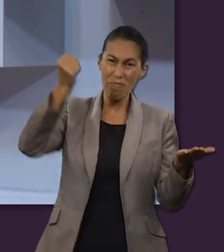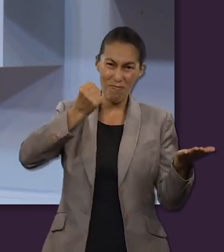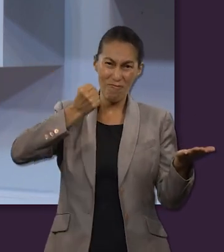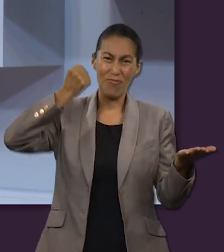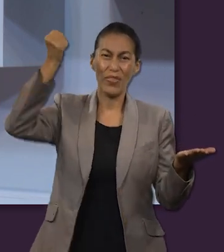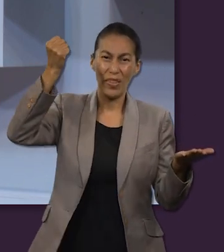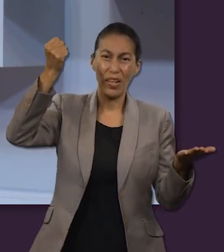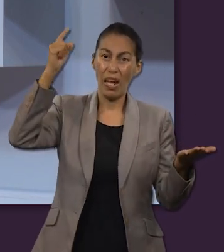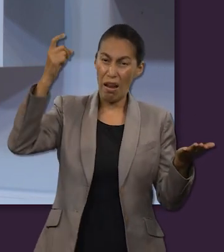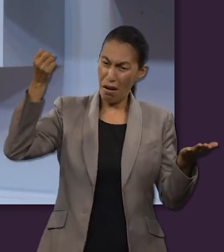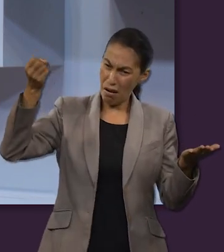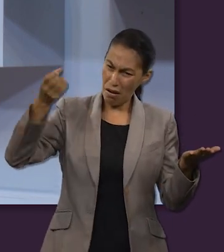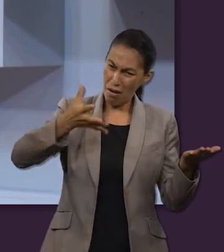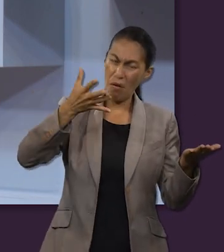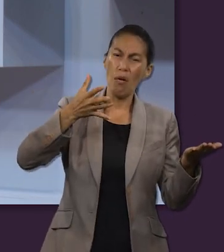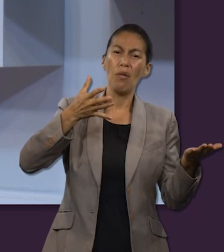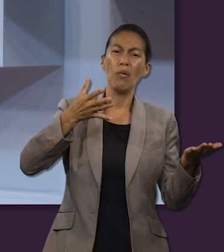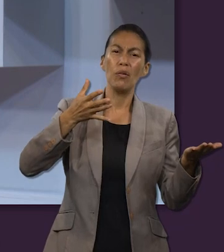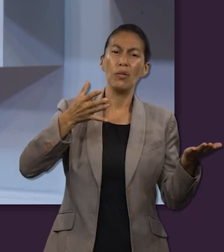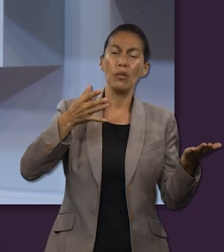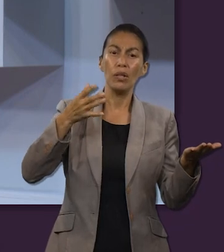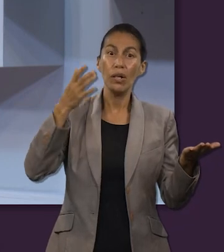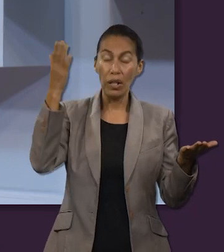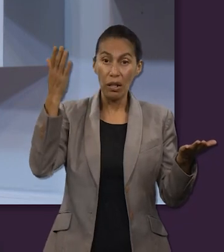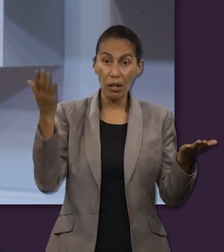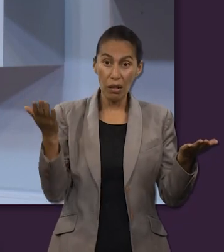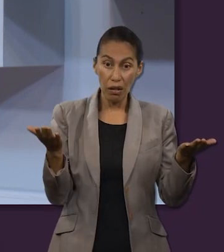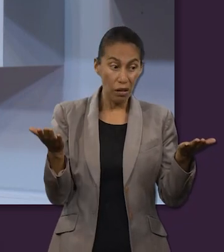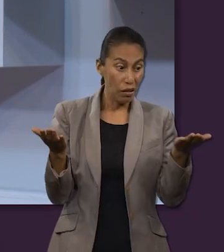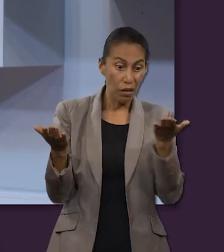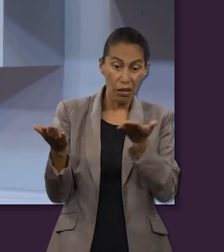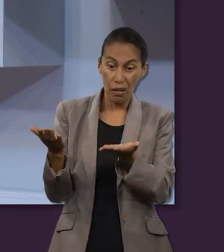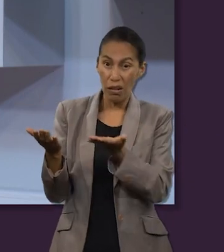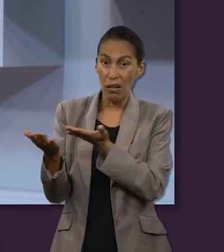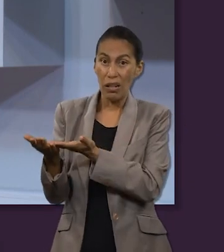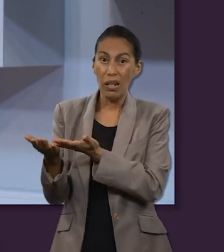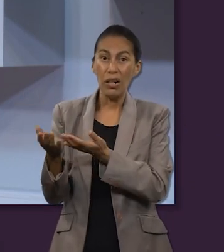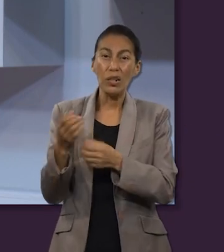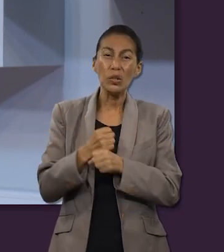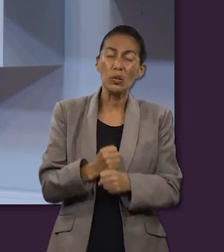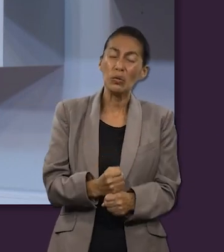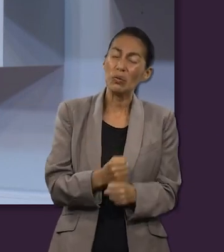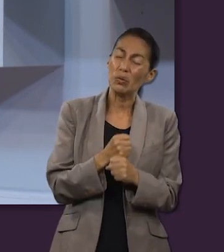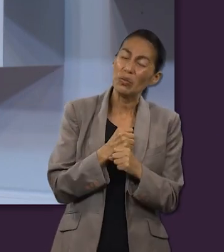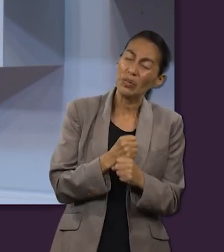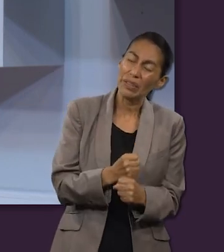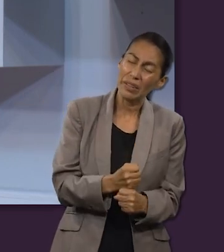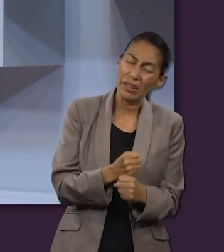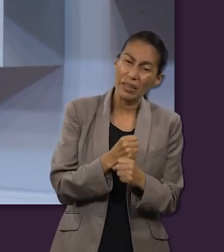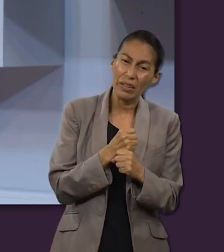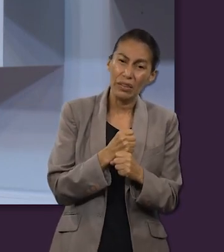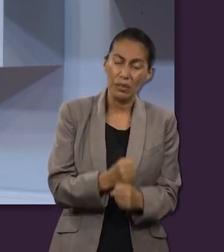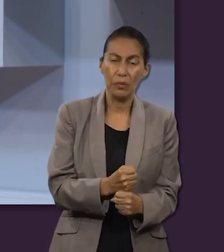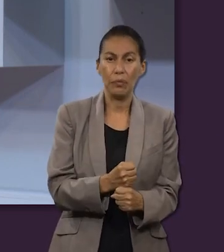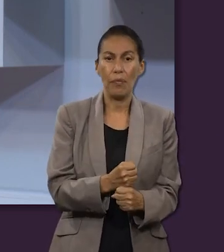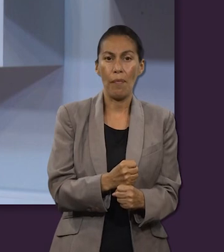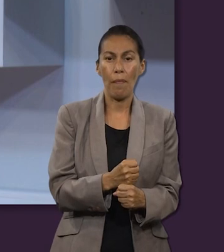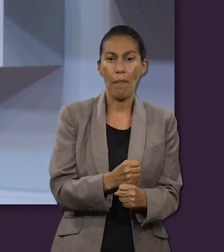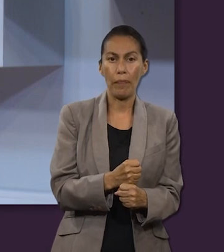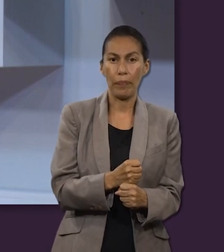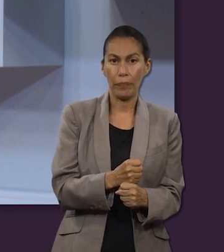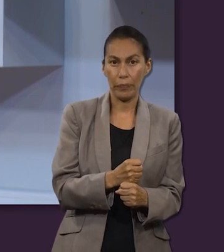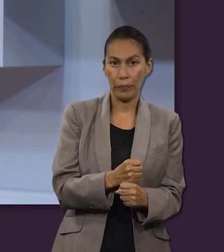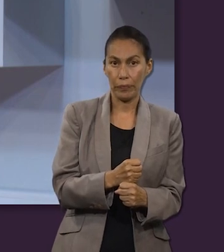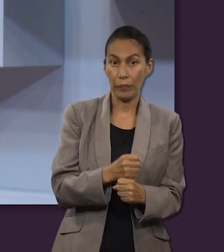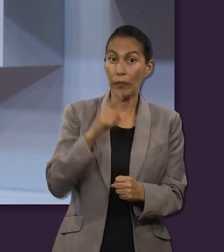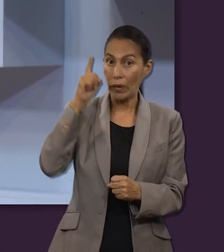poder, un dios que participó en la creación del mundo, estando allá sufriendo. Y